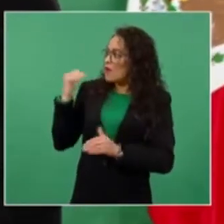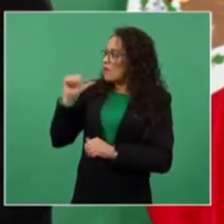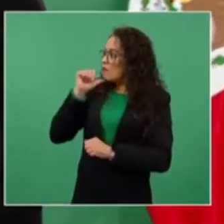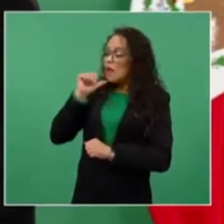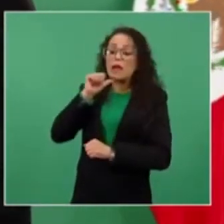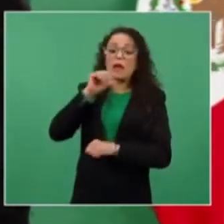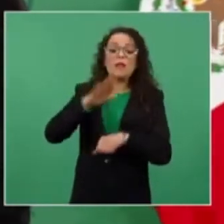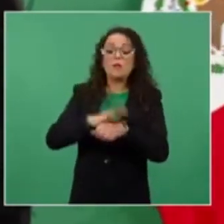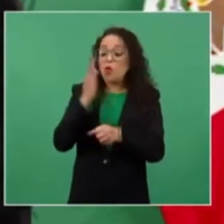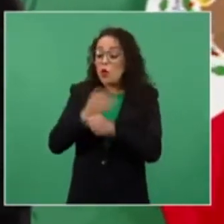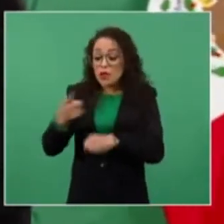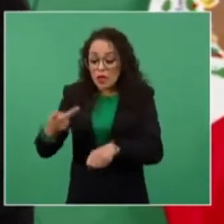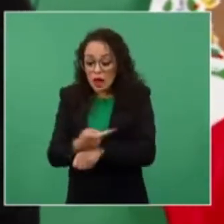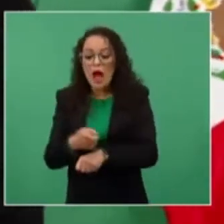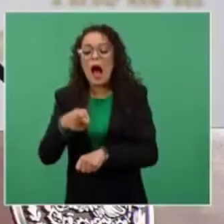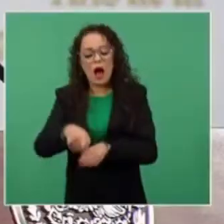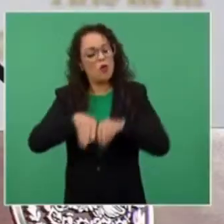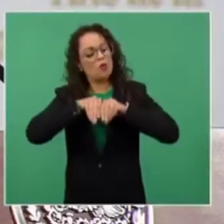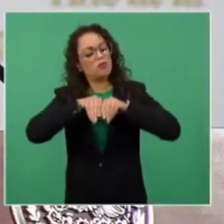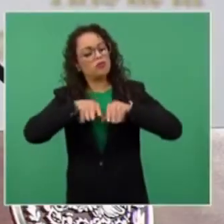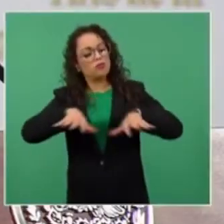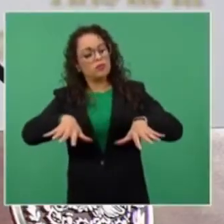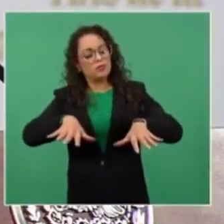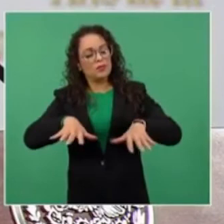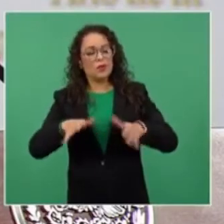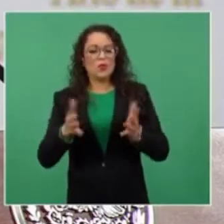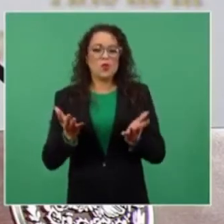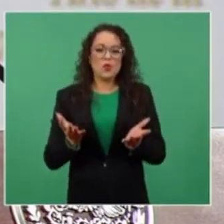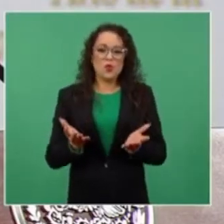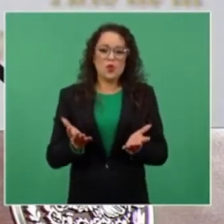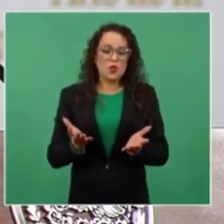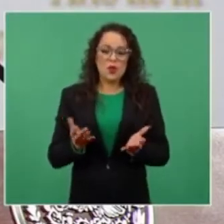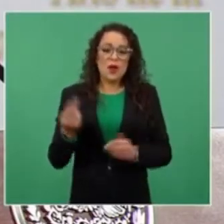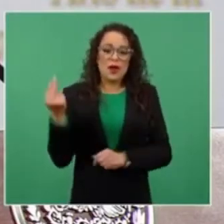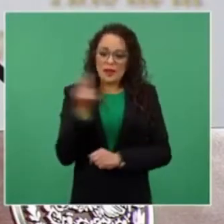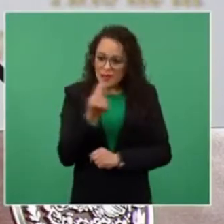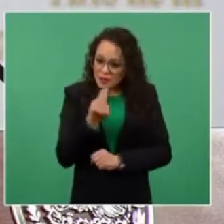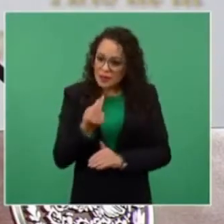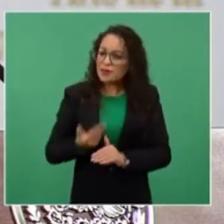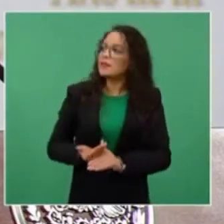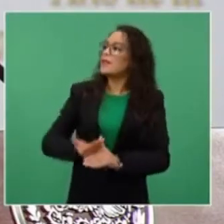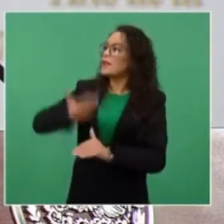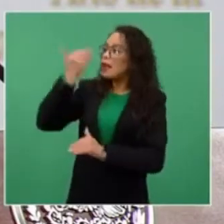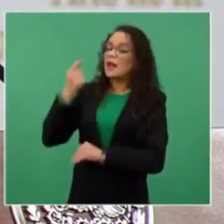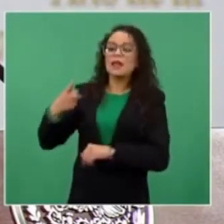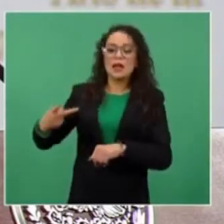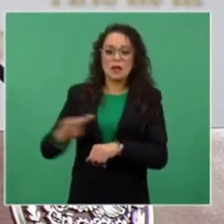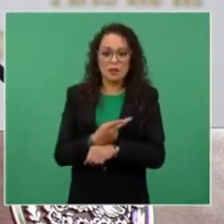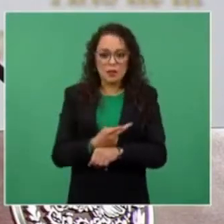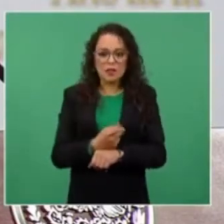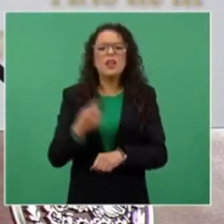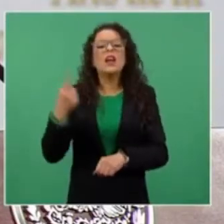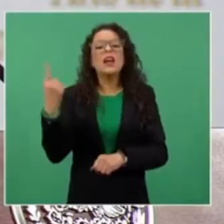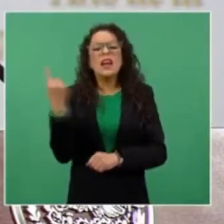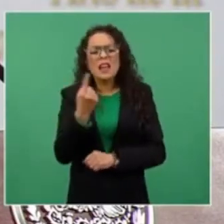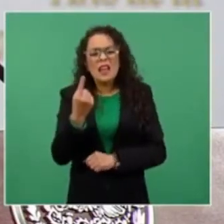se conocen los antecedentes. ¿Qué fue lo que sucedió ahí rápido? Lo cuento.